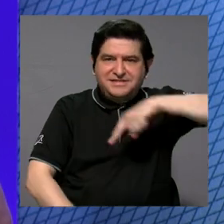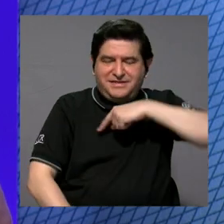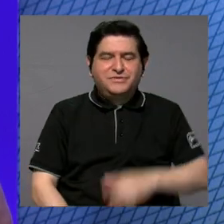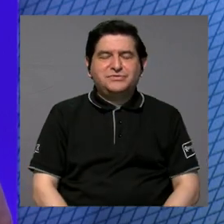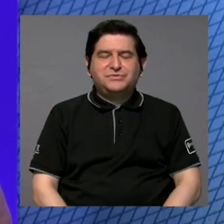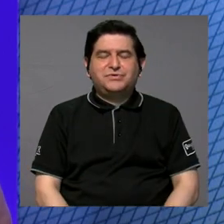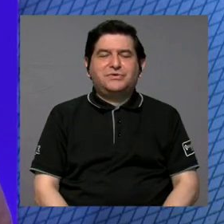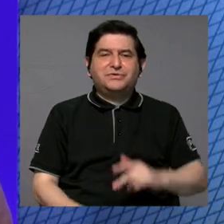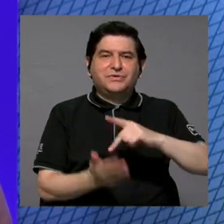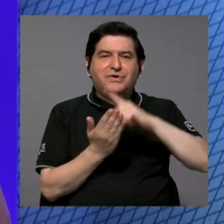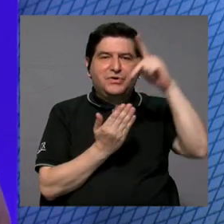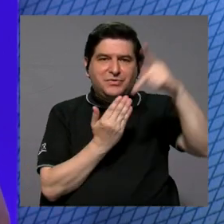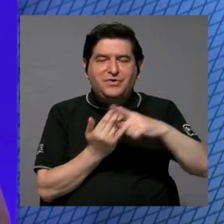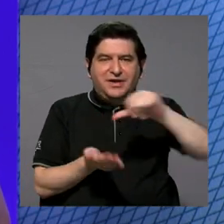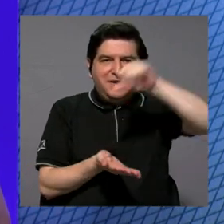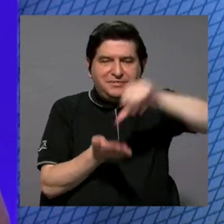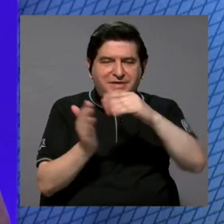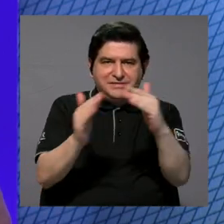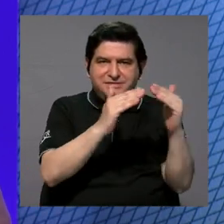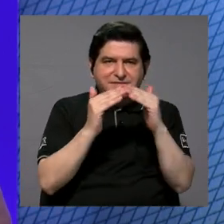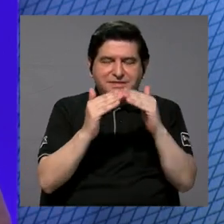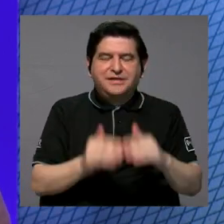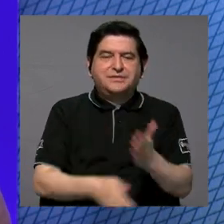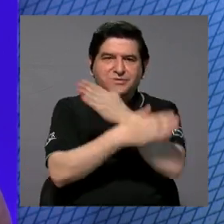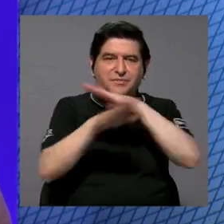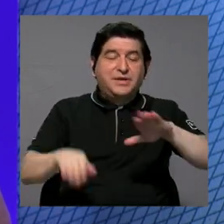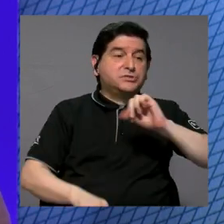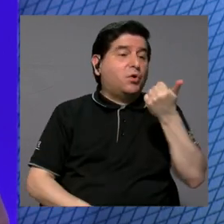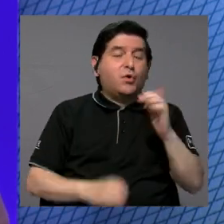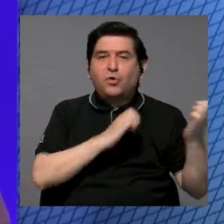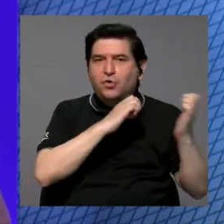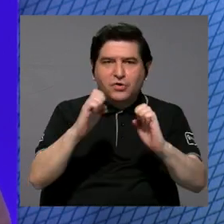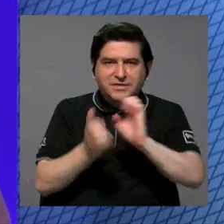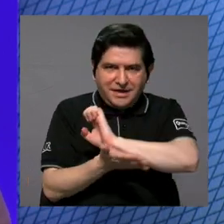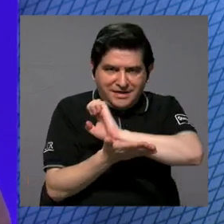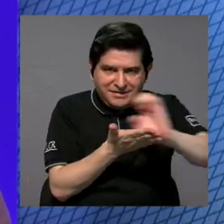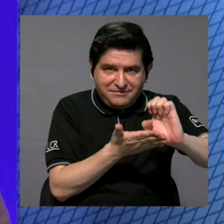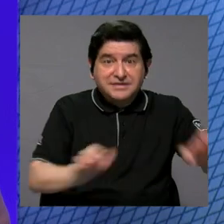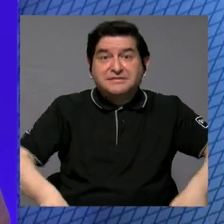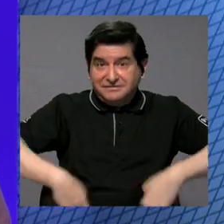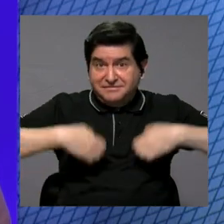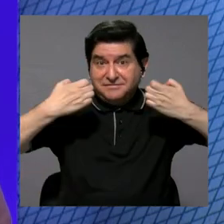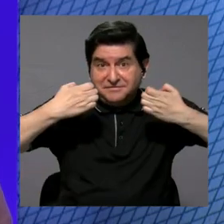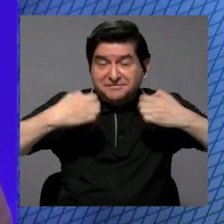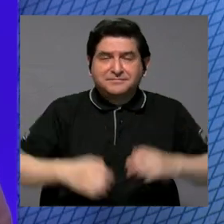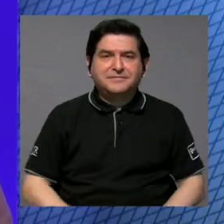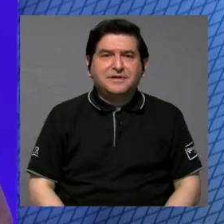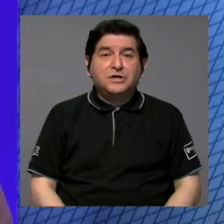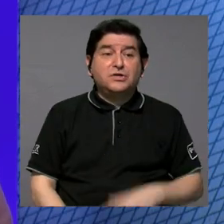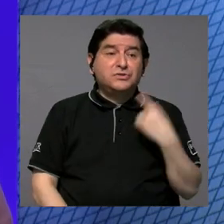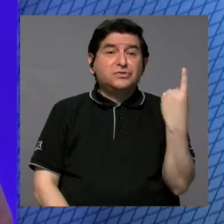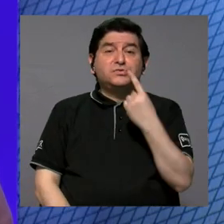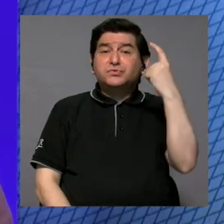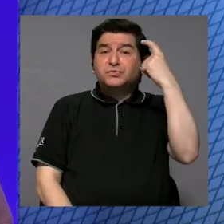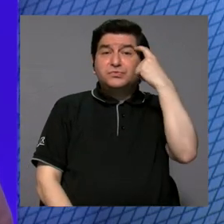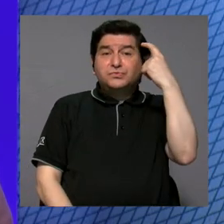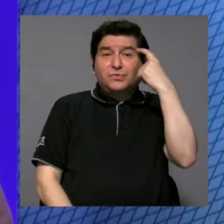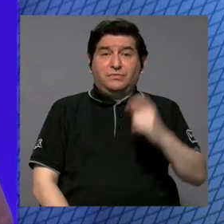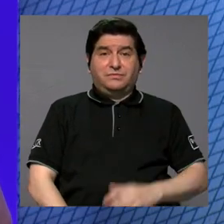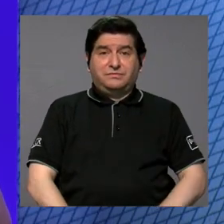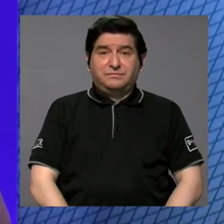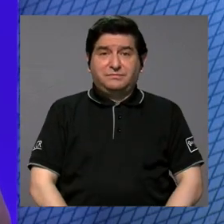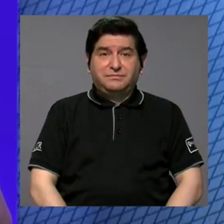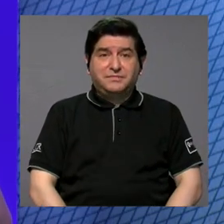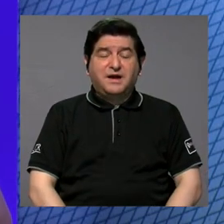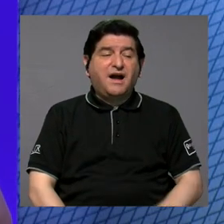programa Centro Cívicos por la Paz o en cualquier otra estrategia preventiva que pueda existir si solo pensamos en que